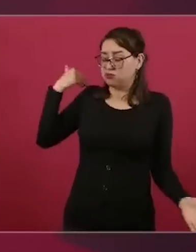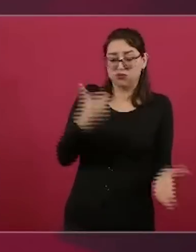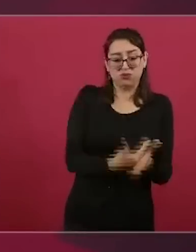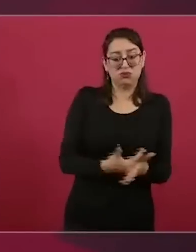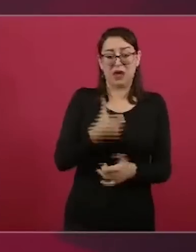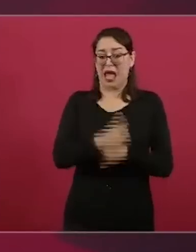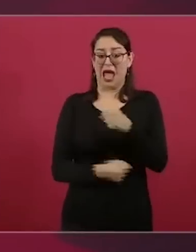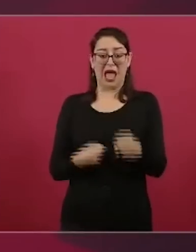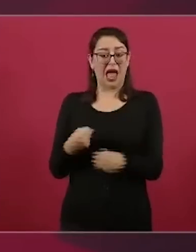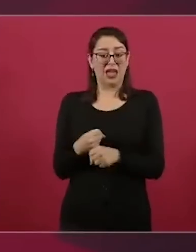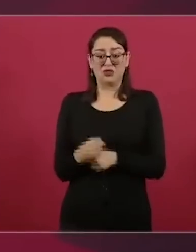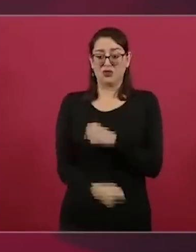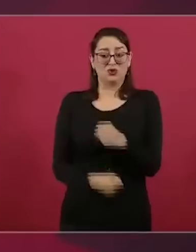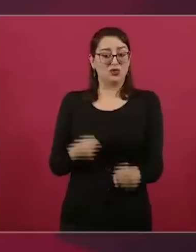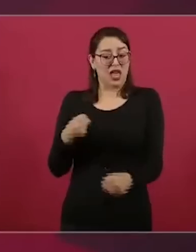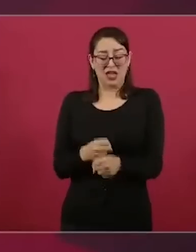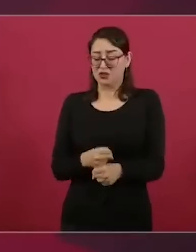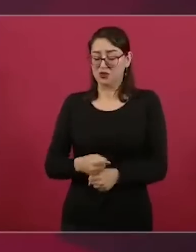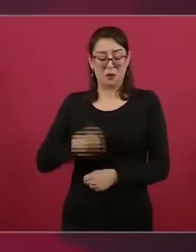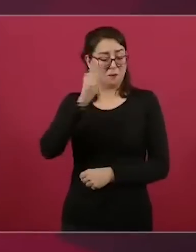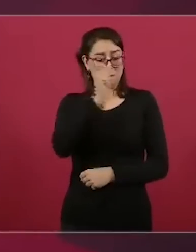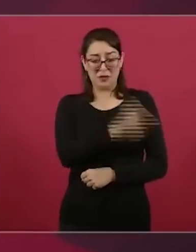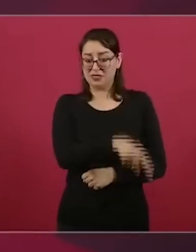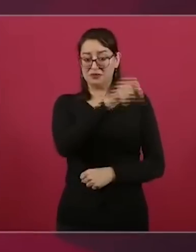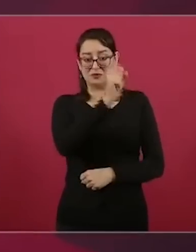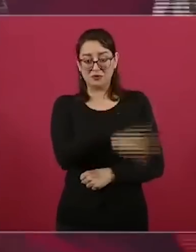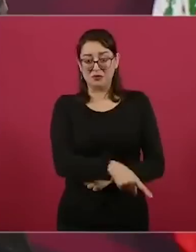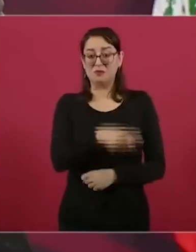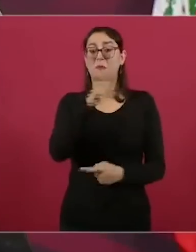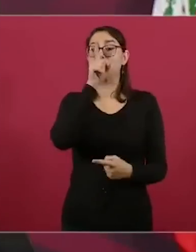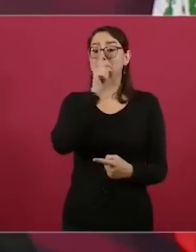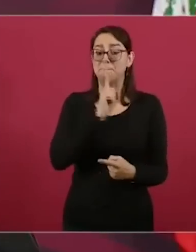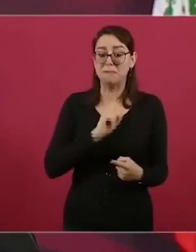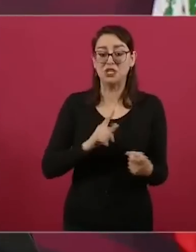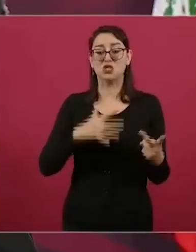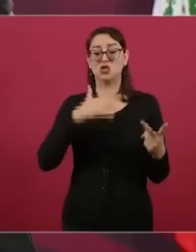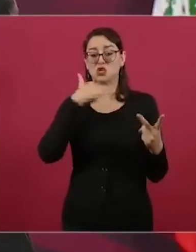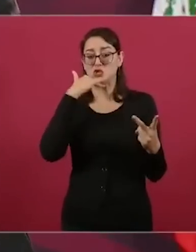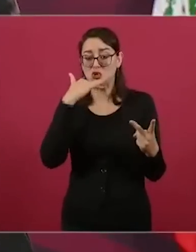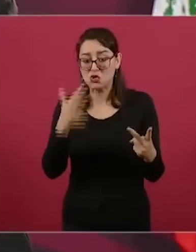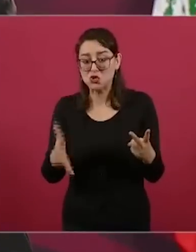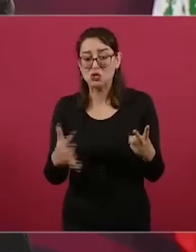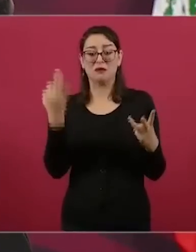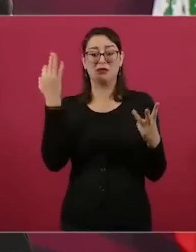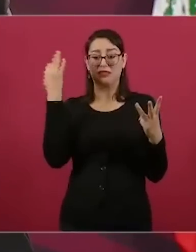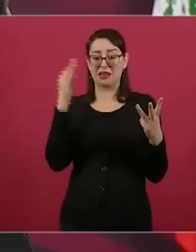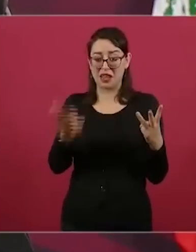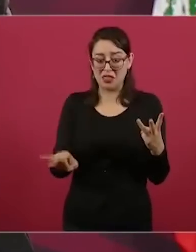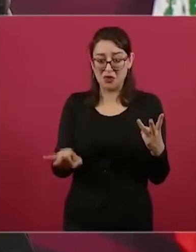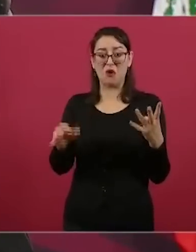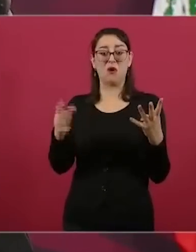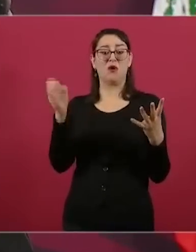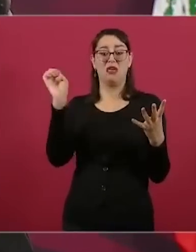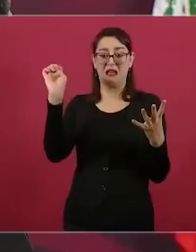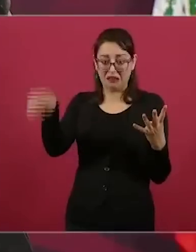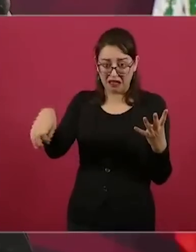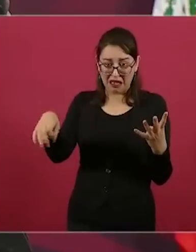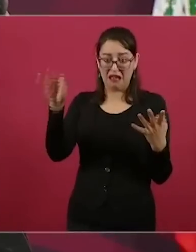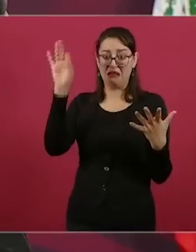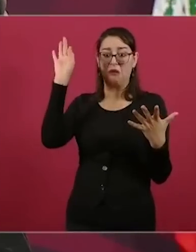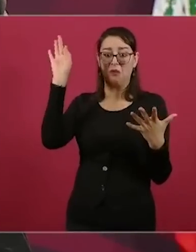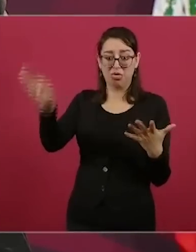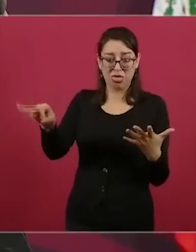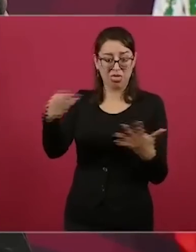mentirosa, hipócrita, reaccionaria, corrupta, ya no funciona y